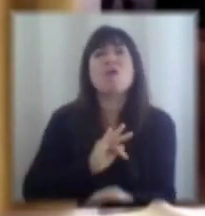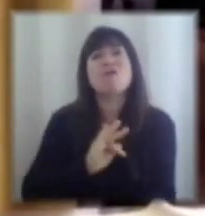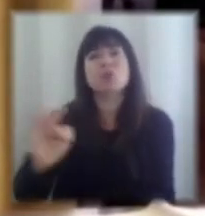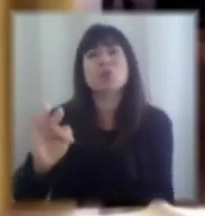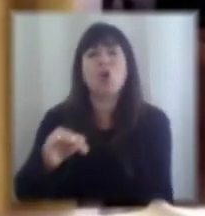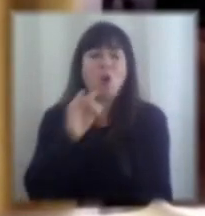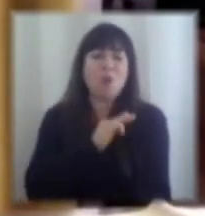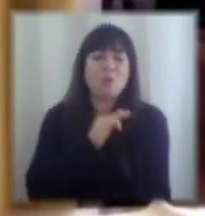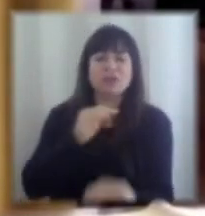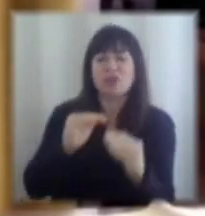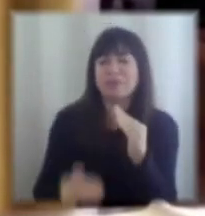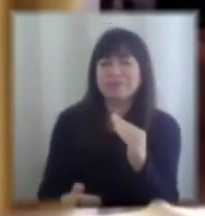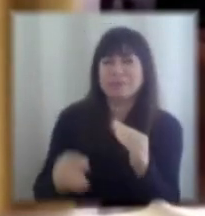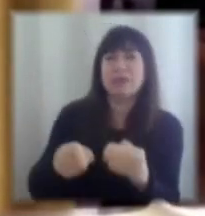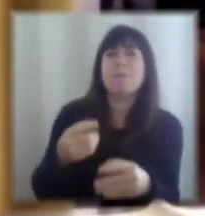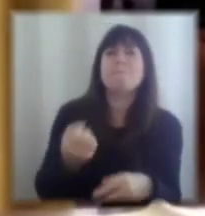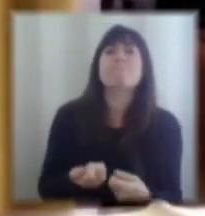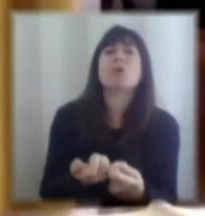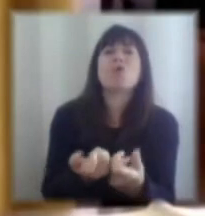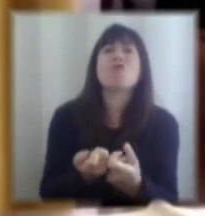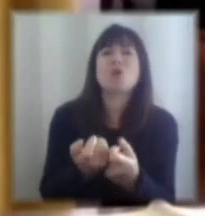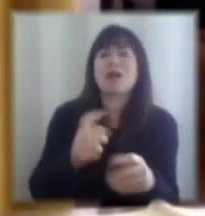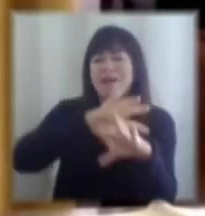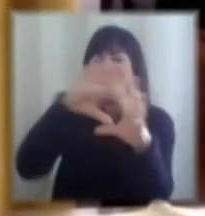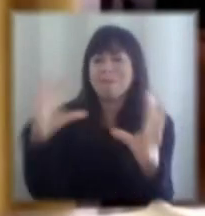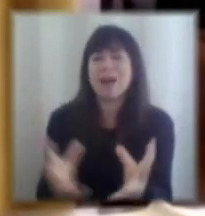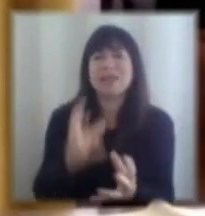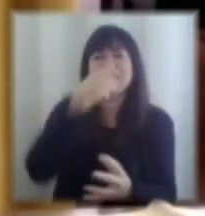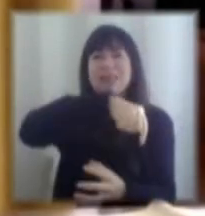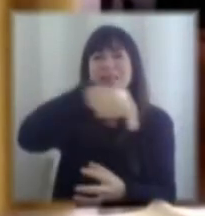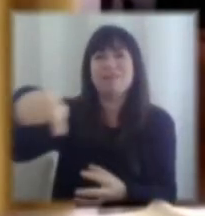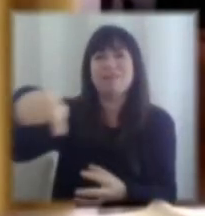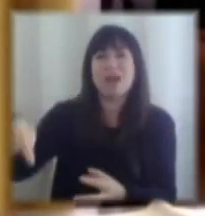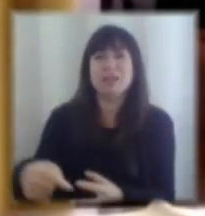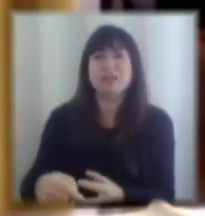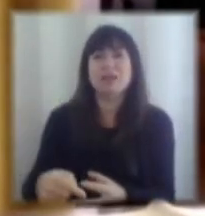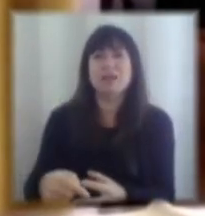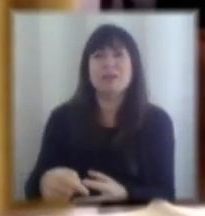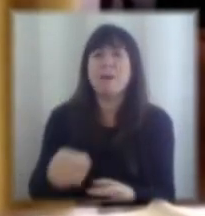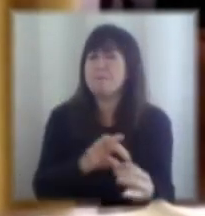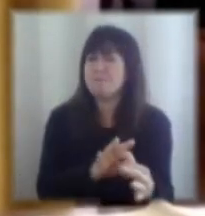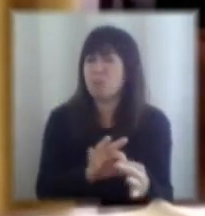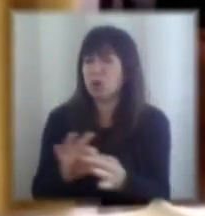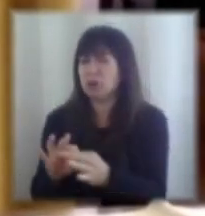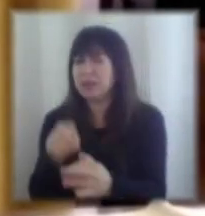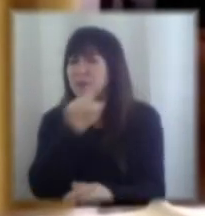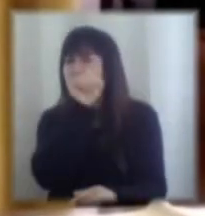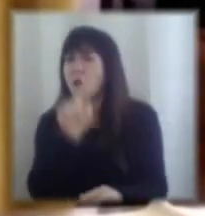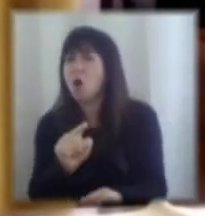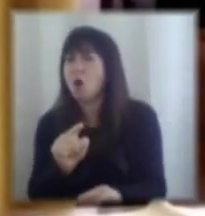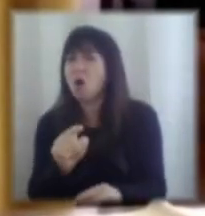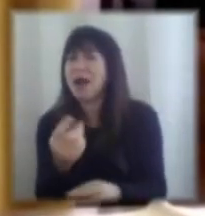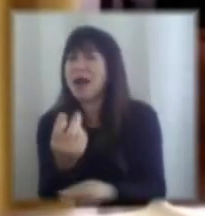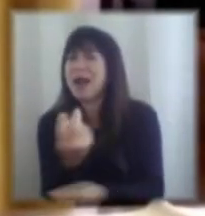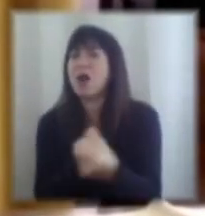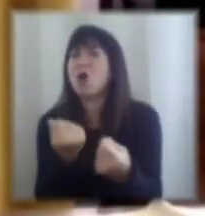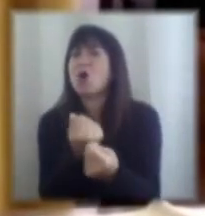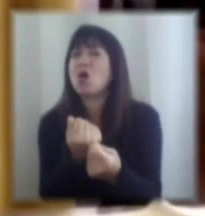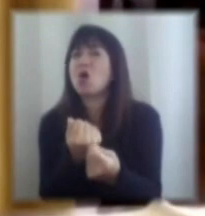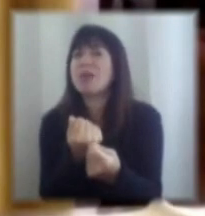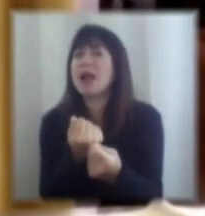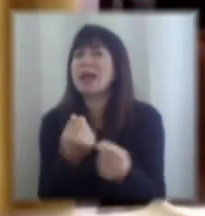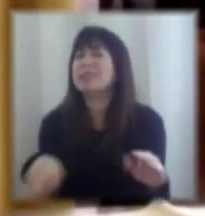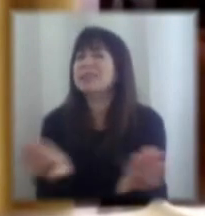a generar los distintos países no va ser acaso una razón para que las economías se vuelvan hacia adentro, se tiendan a